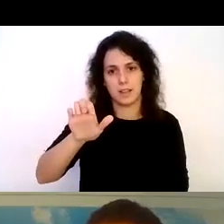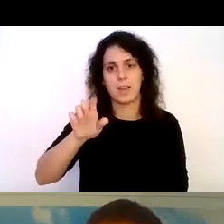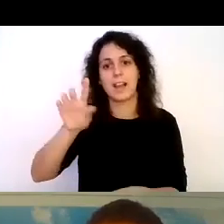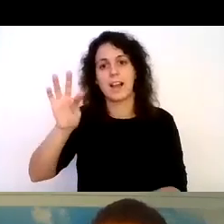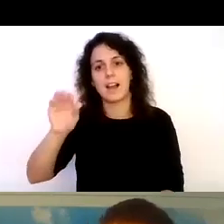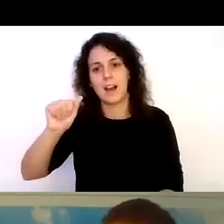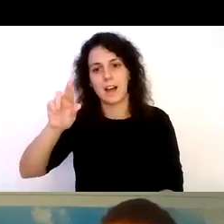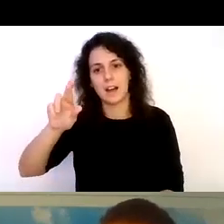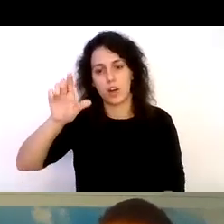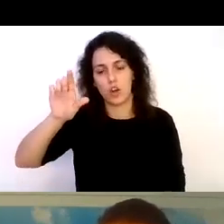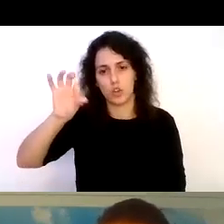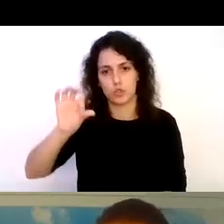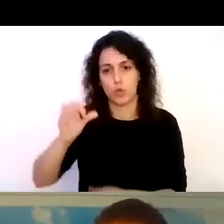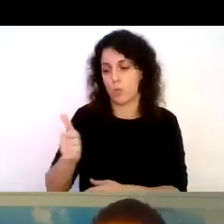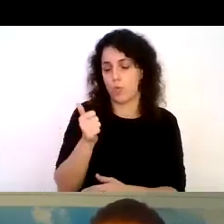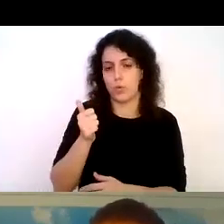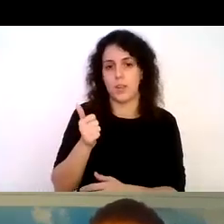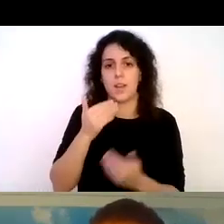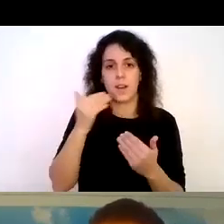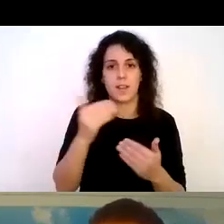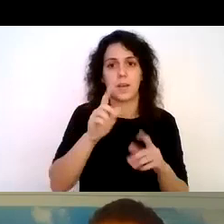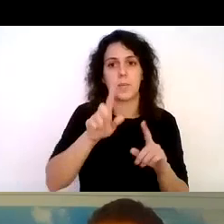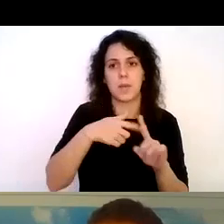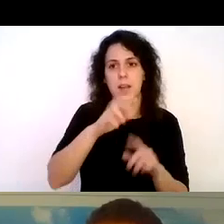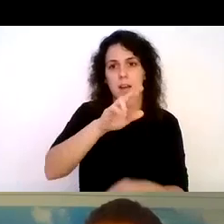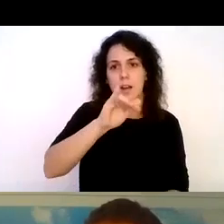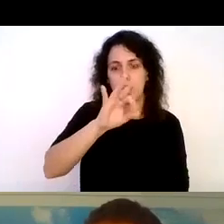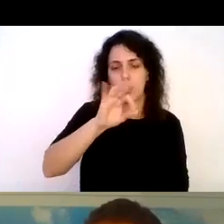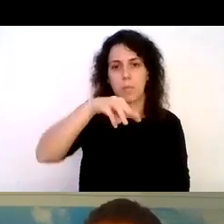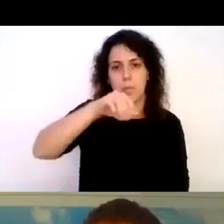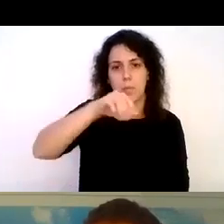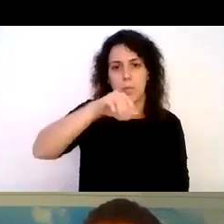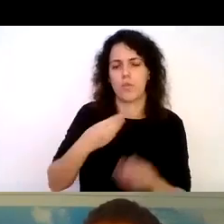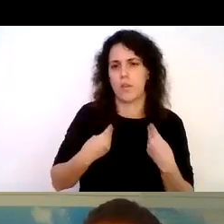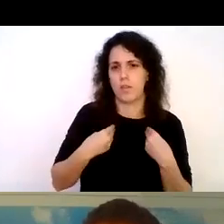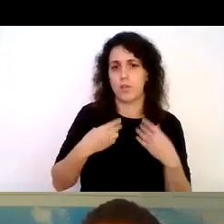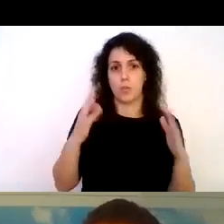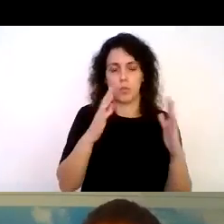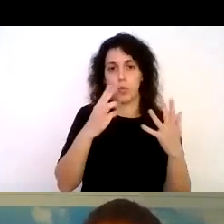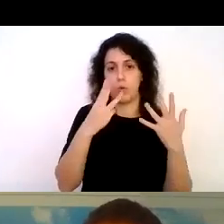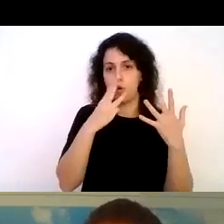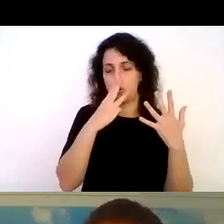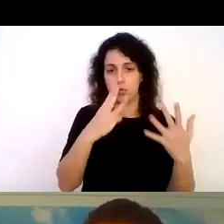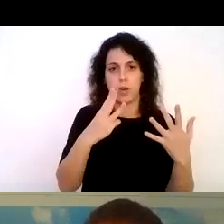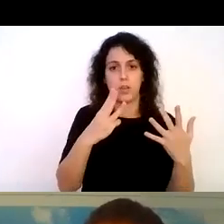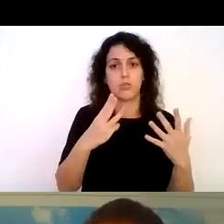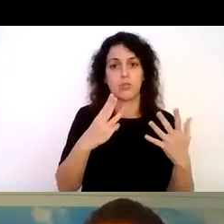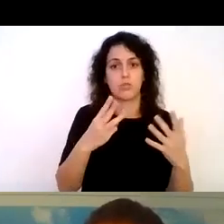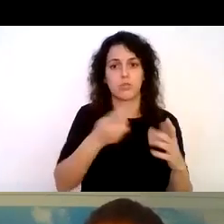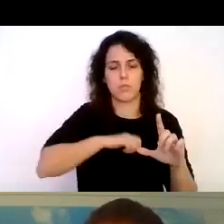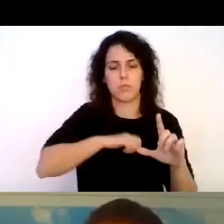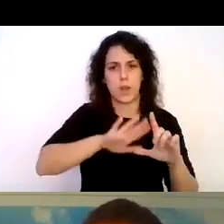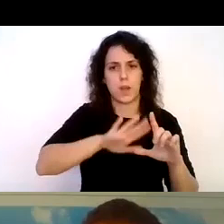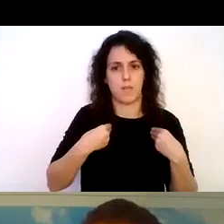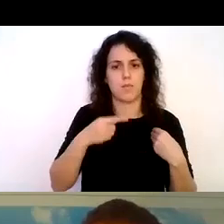por esa oportunidad y por supuesto a Rivemar estuve viviendo en España durante 8 años muy importante en mi